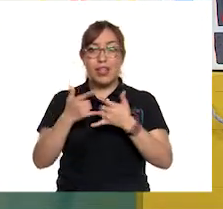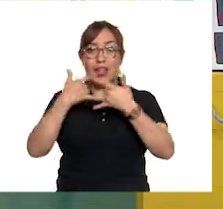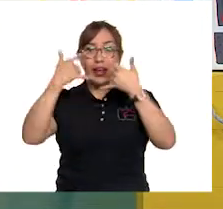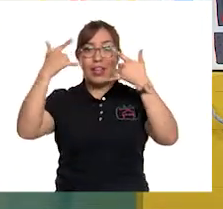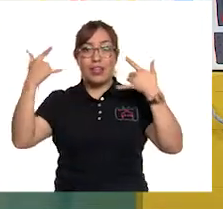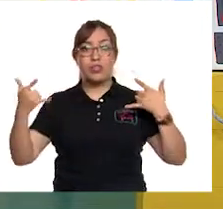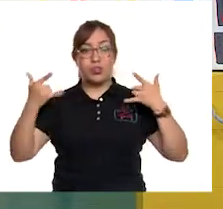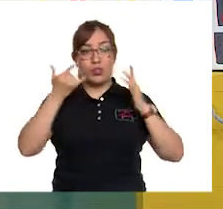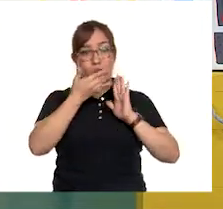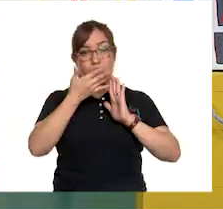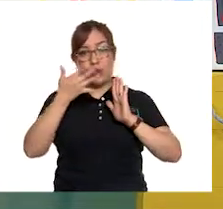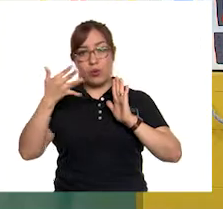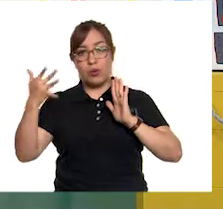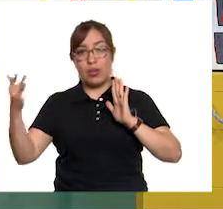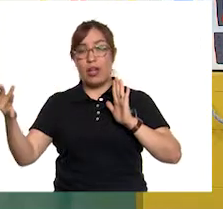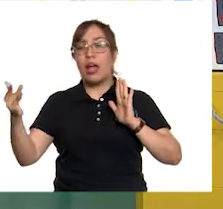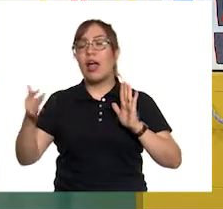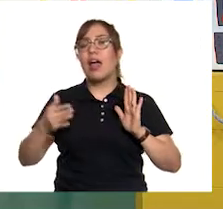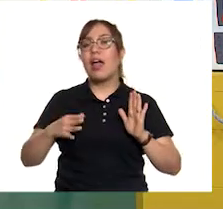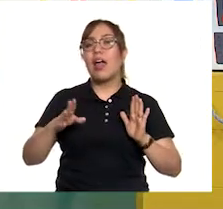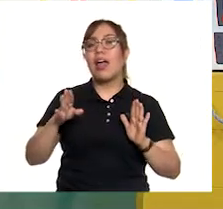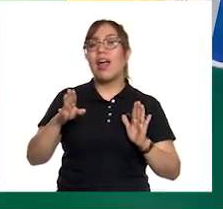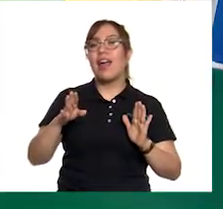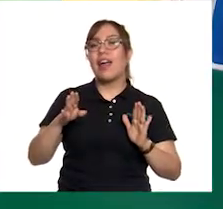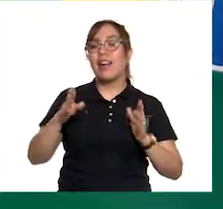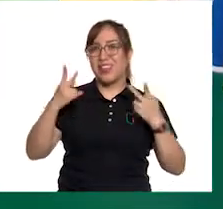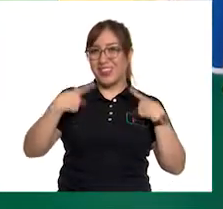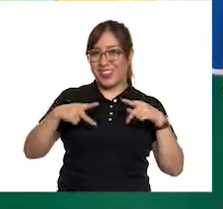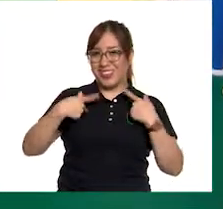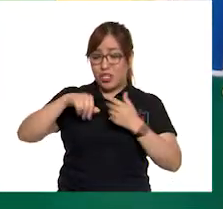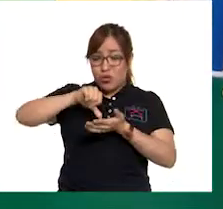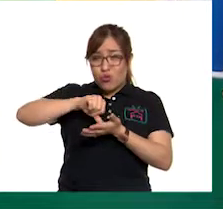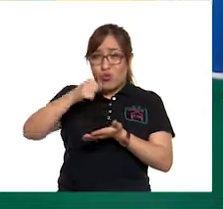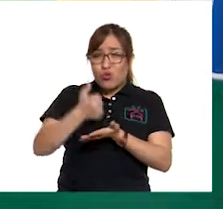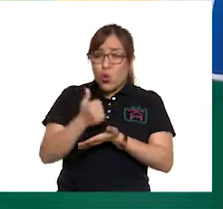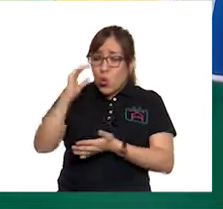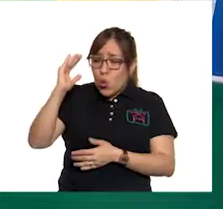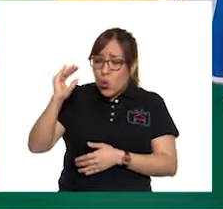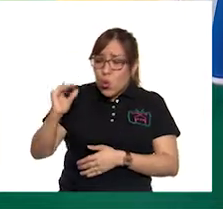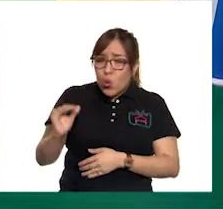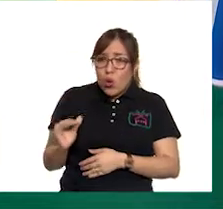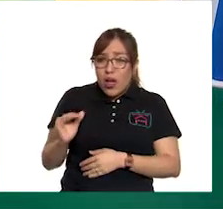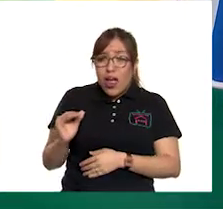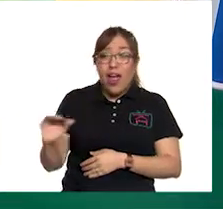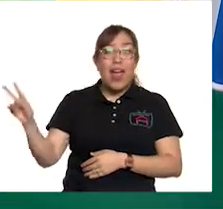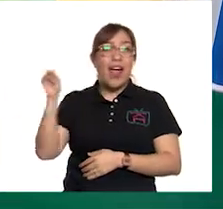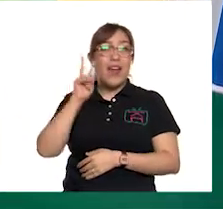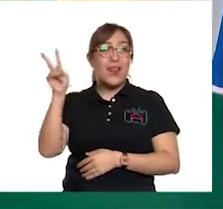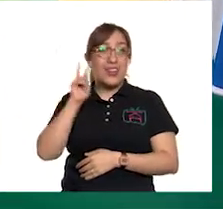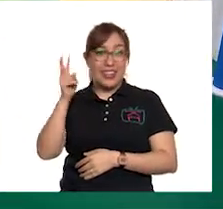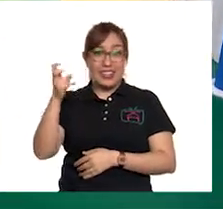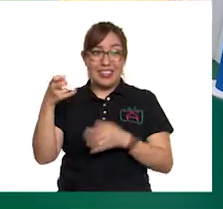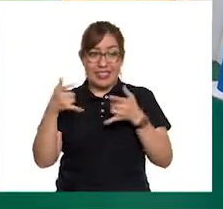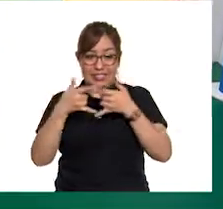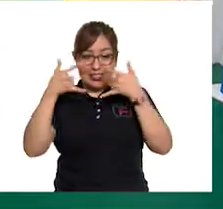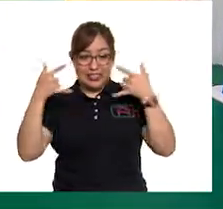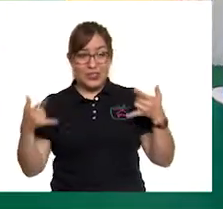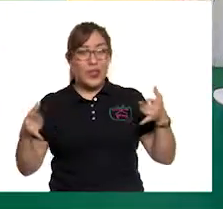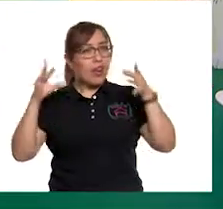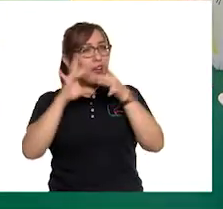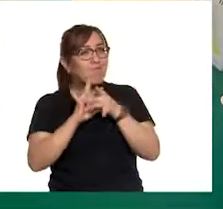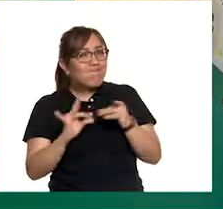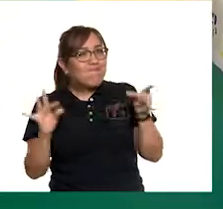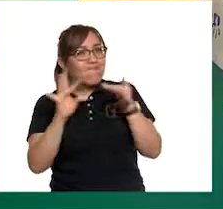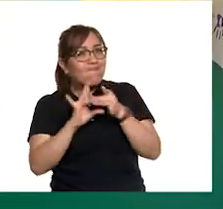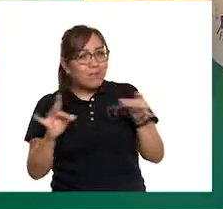enanito Marimandón, escrito por Eva María Rodríguez, que nos ayudará a conocer otras situaciones que tiene que ver con